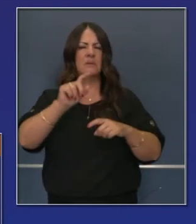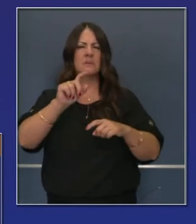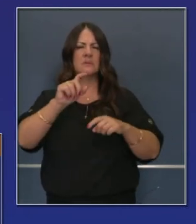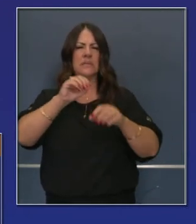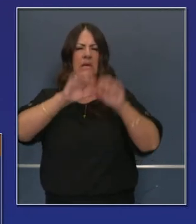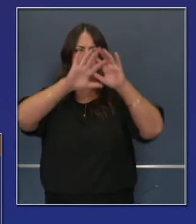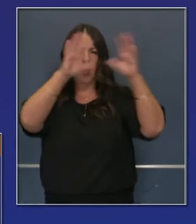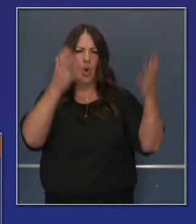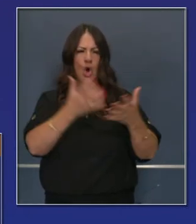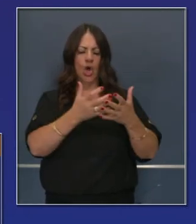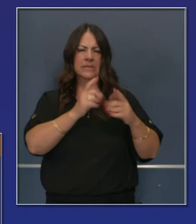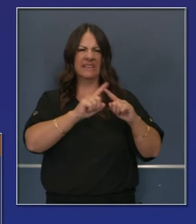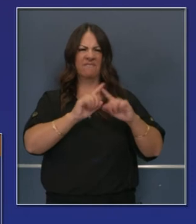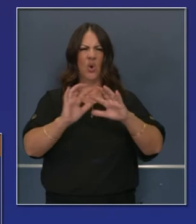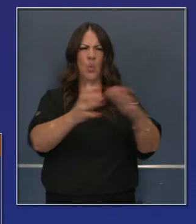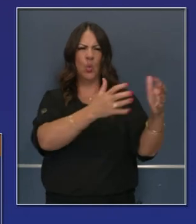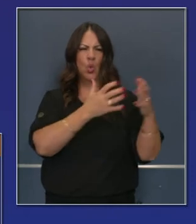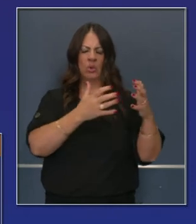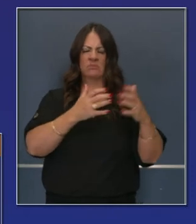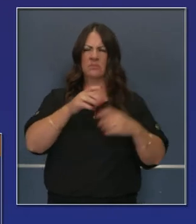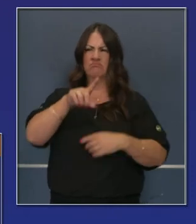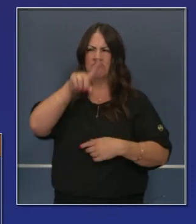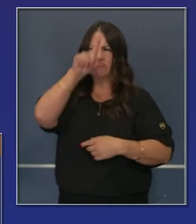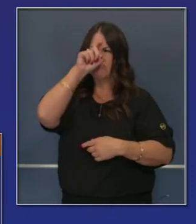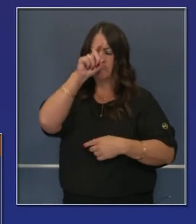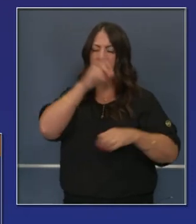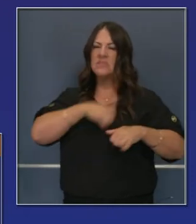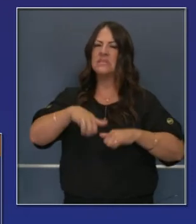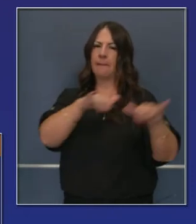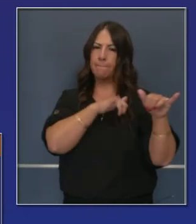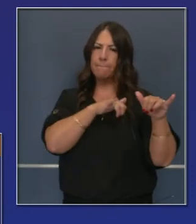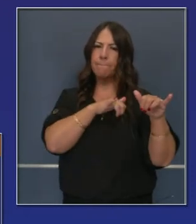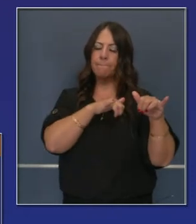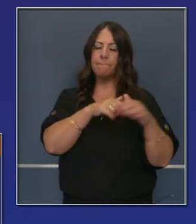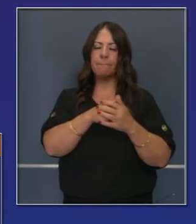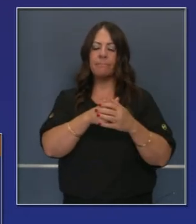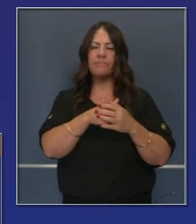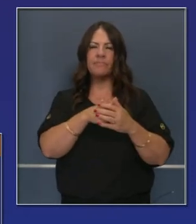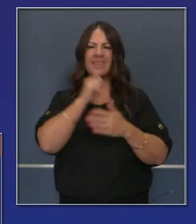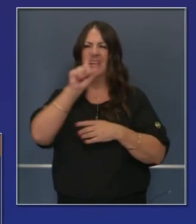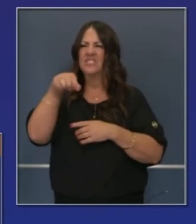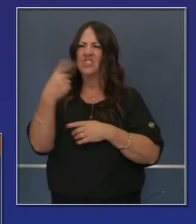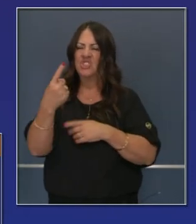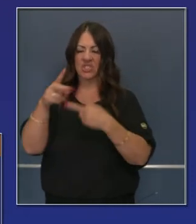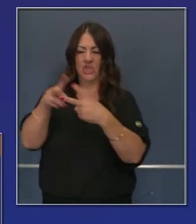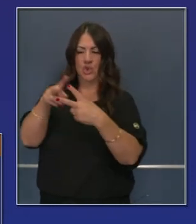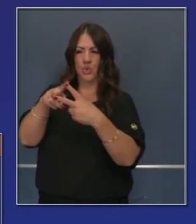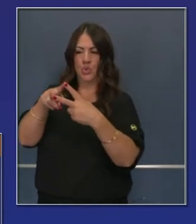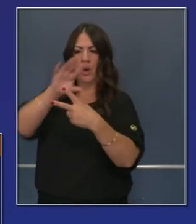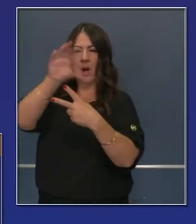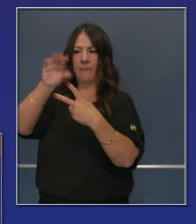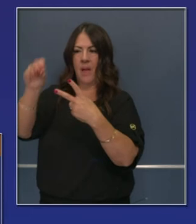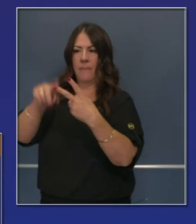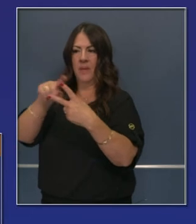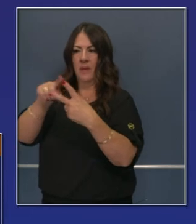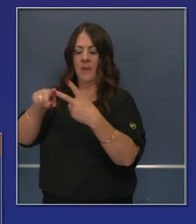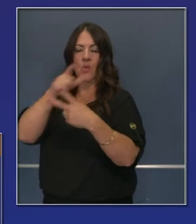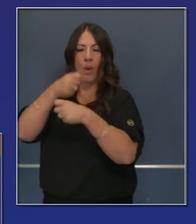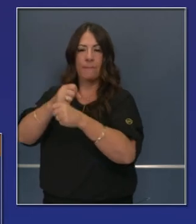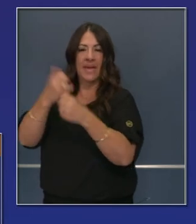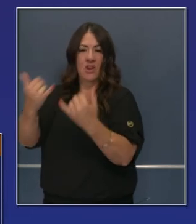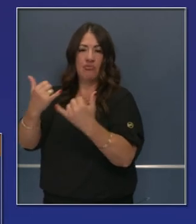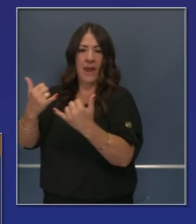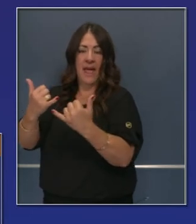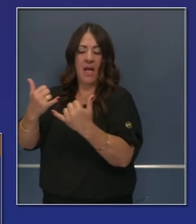de vacuna a través de todo el país, incluso en el estado de California. Estaremos oyendo de muchas otras marcas, no solamente